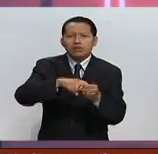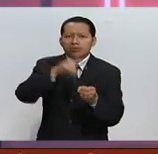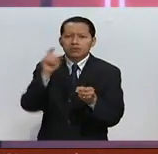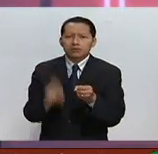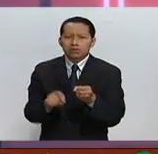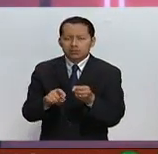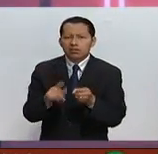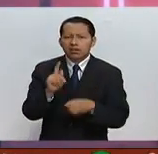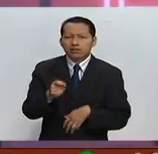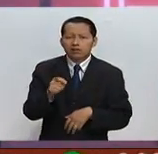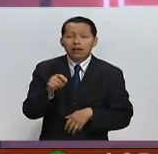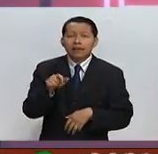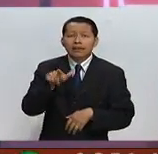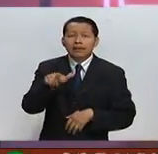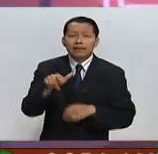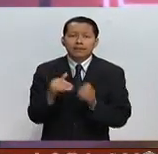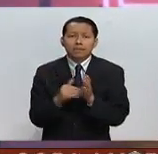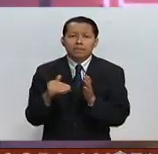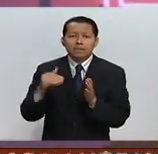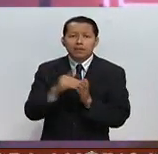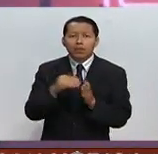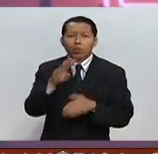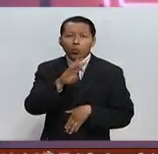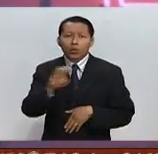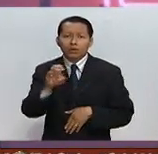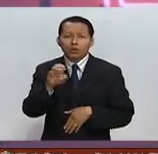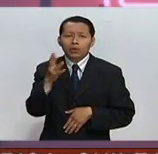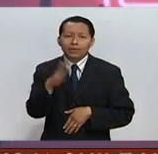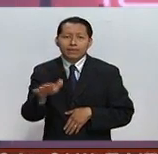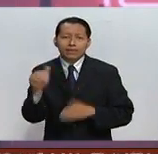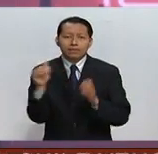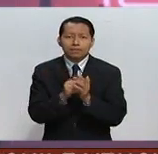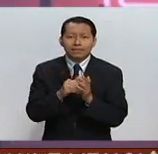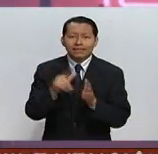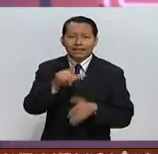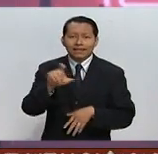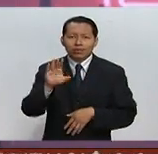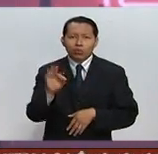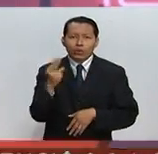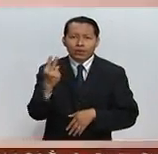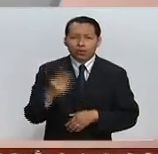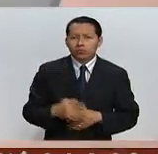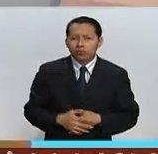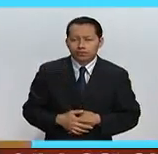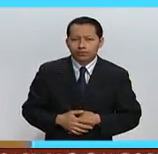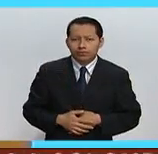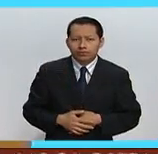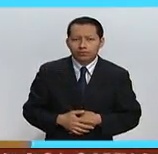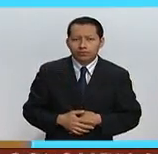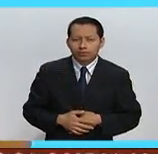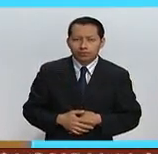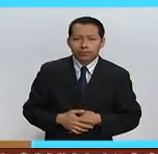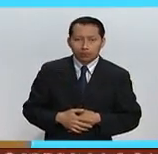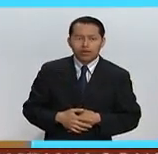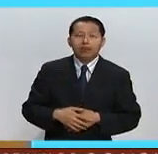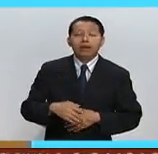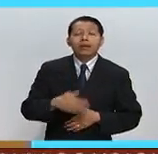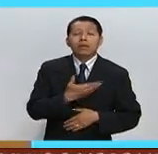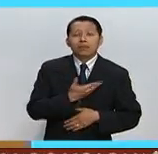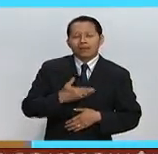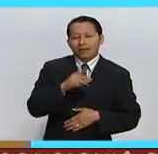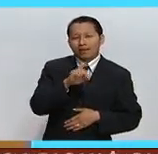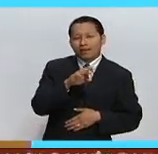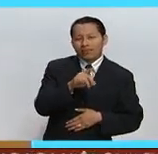salida es de 17.410.742. El primer ministro David